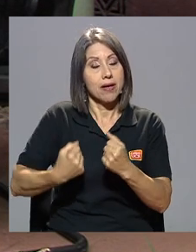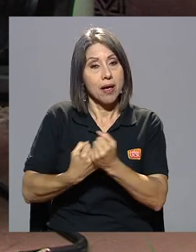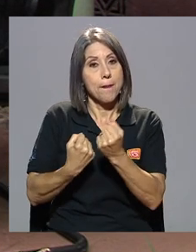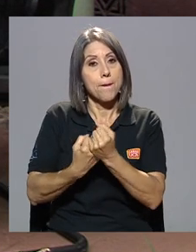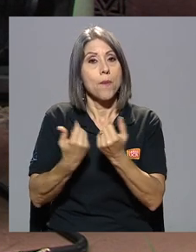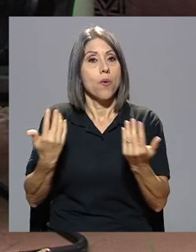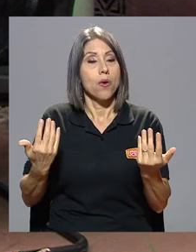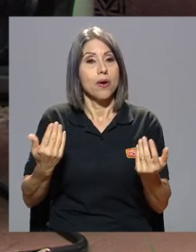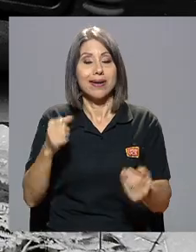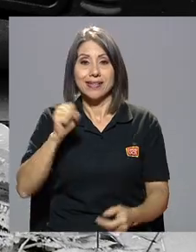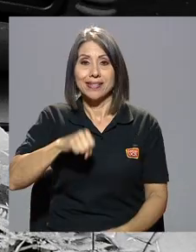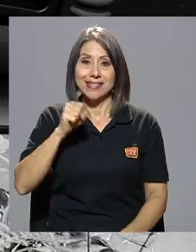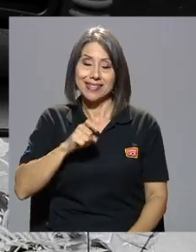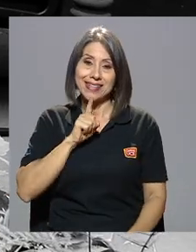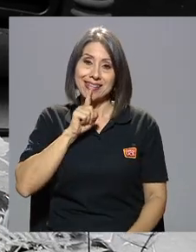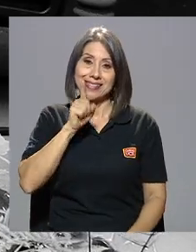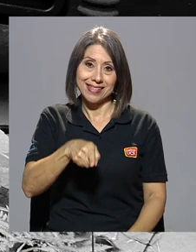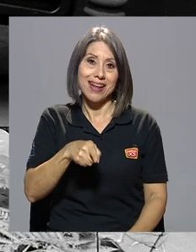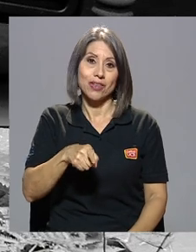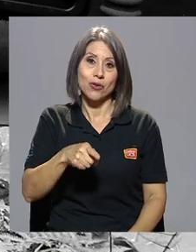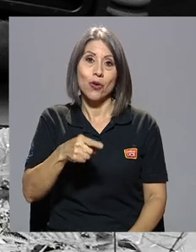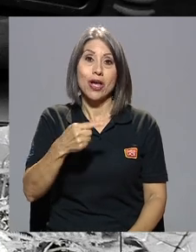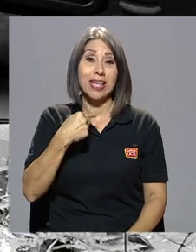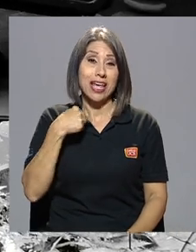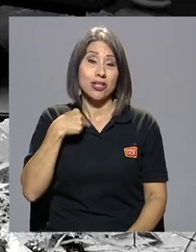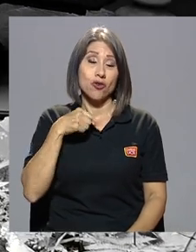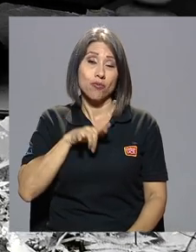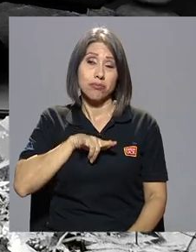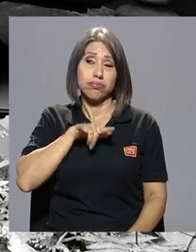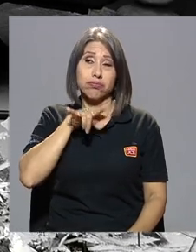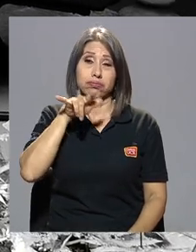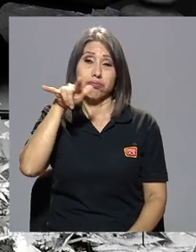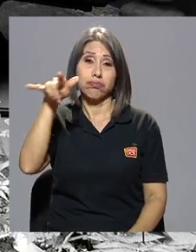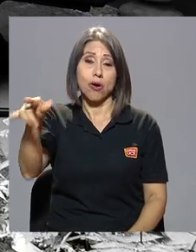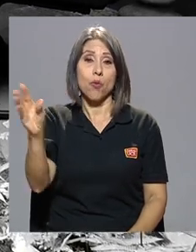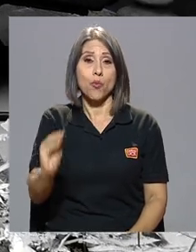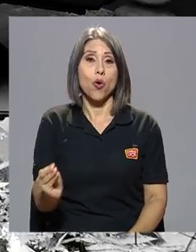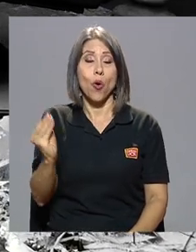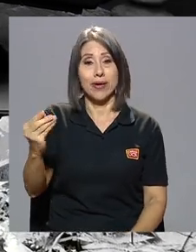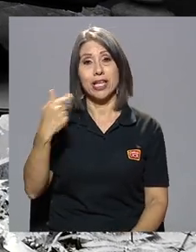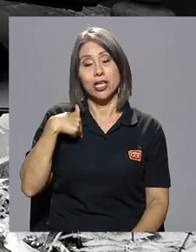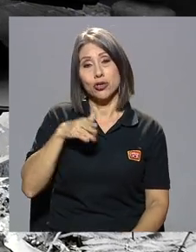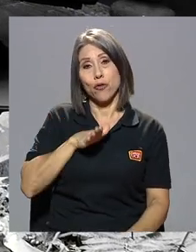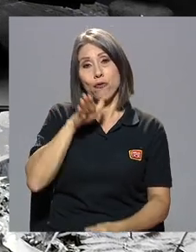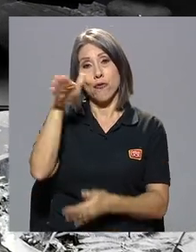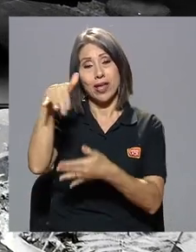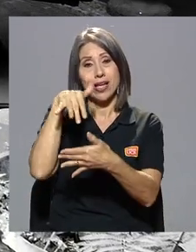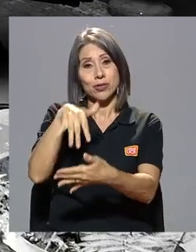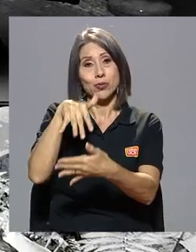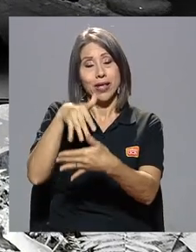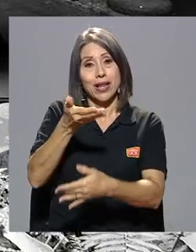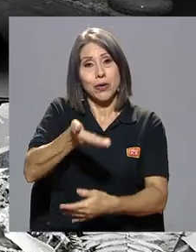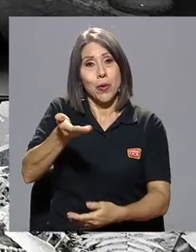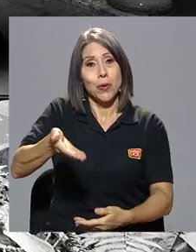que aportara y sí es cierto que salí del país muy joven y me fui a estudiar cosas que